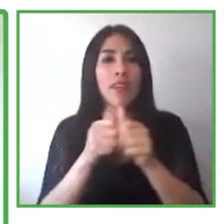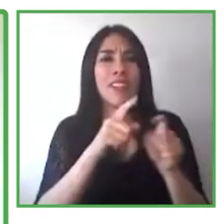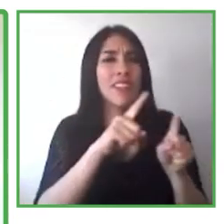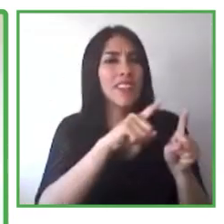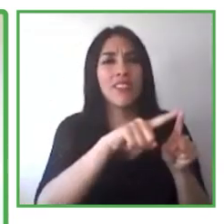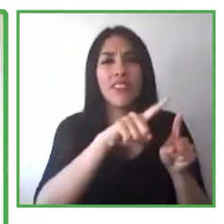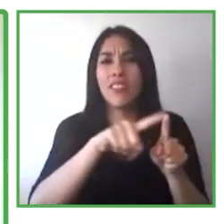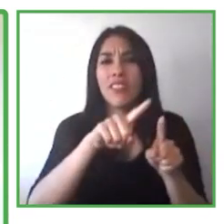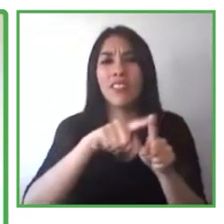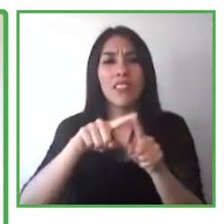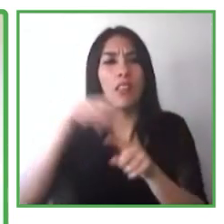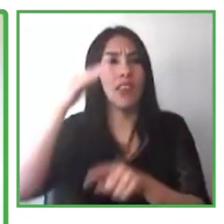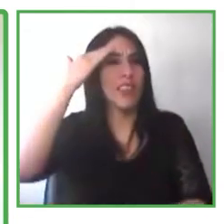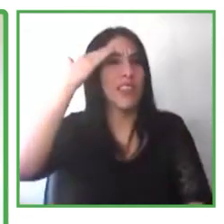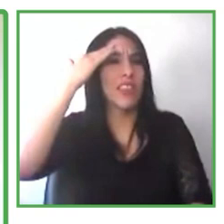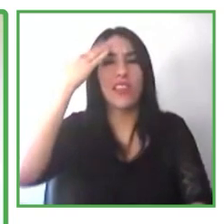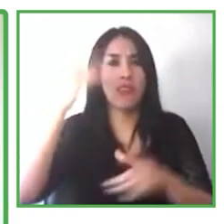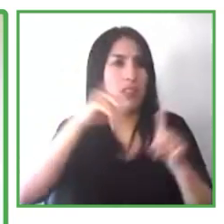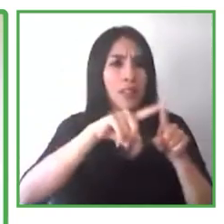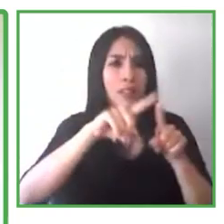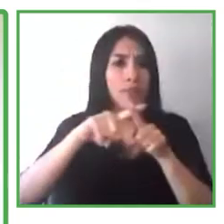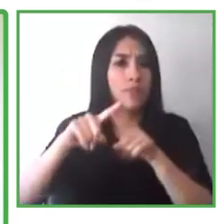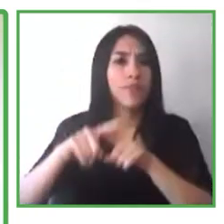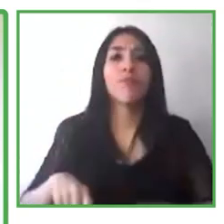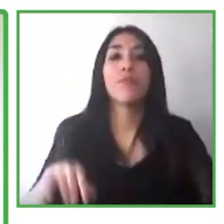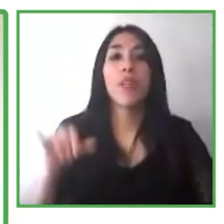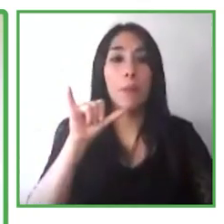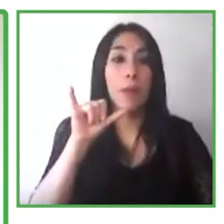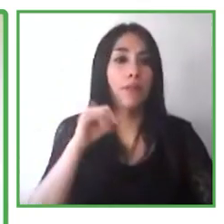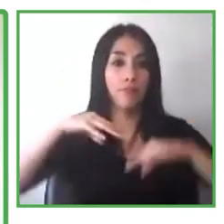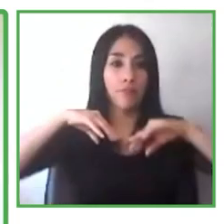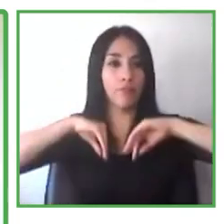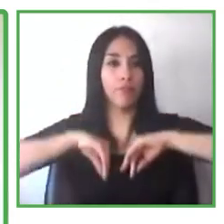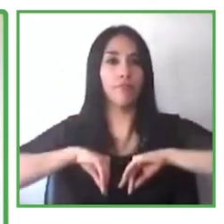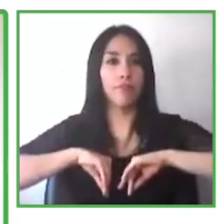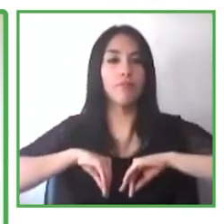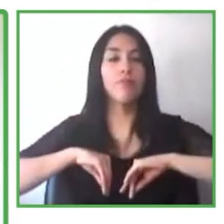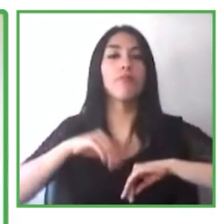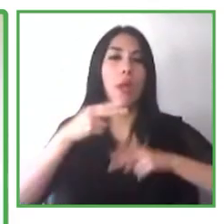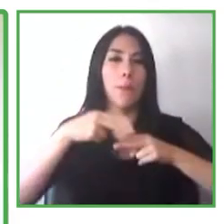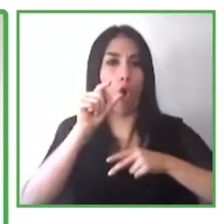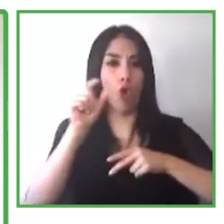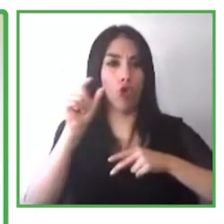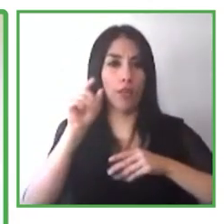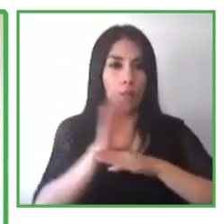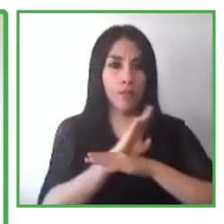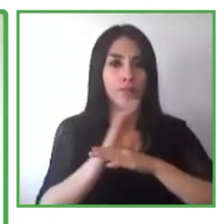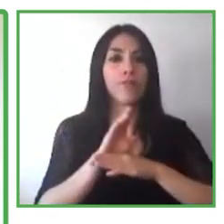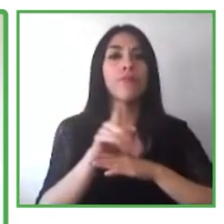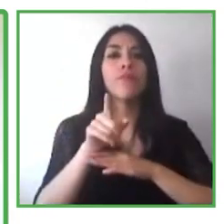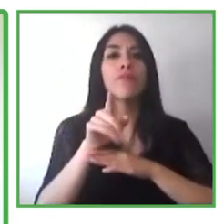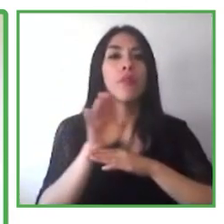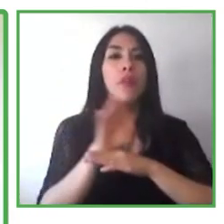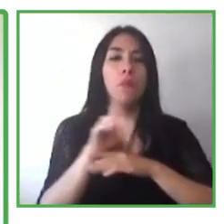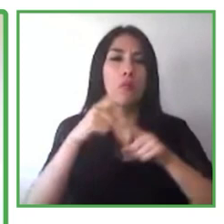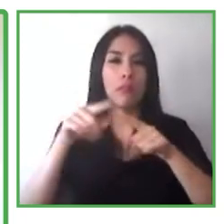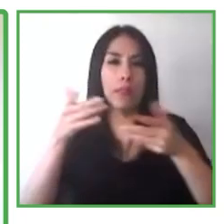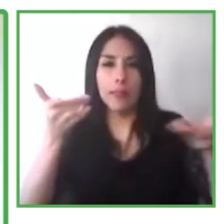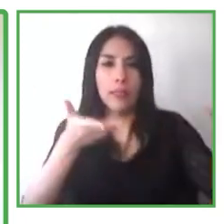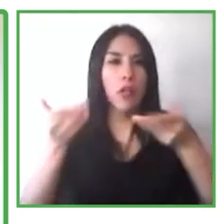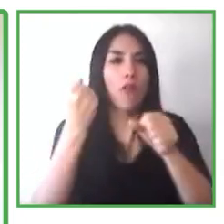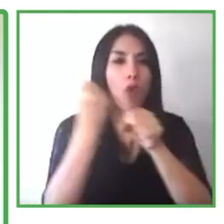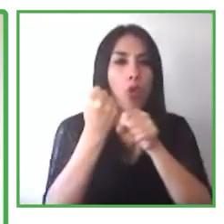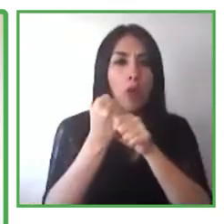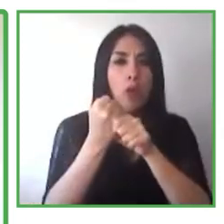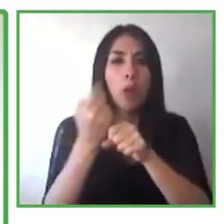y también tenemos el Minecraft. Entonces es algo bastante entretenido, aprendemos bastante de los candidatos y esto promueve la